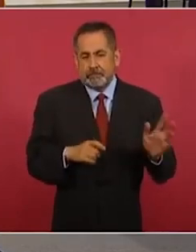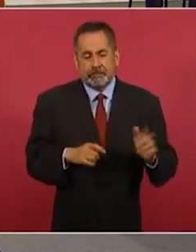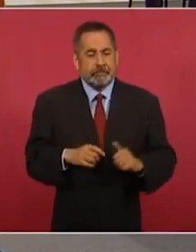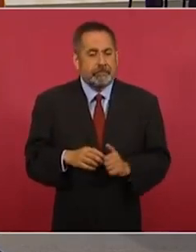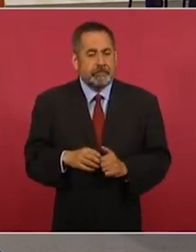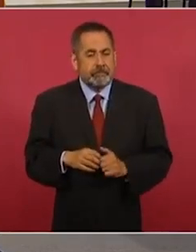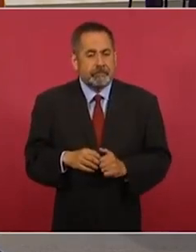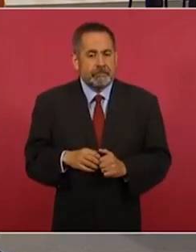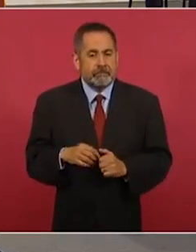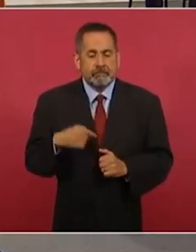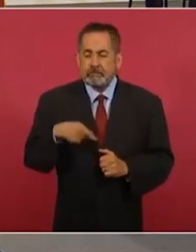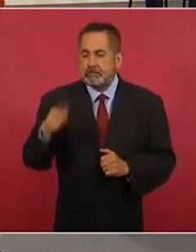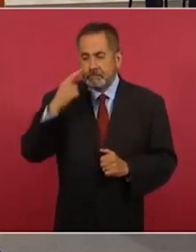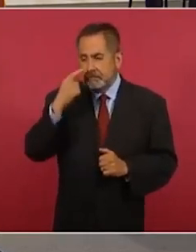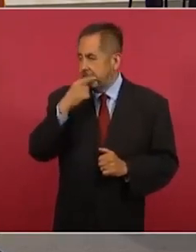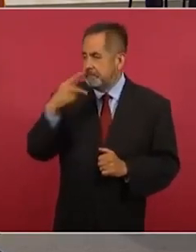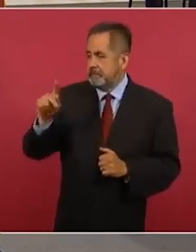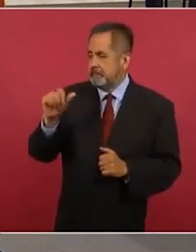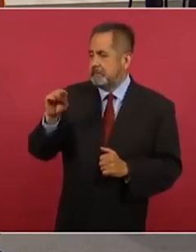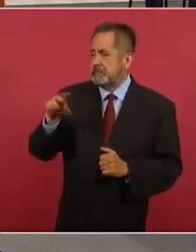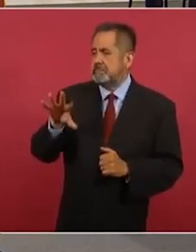ya escogieron su lado